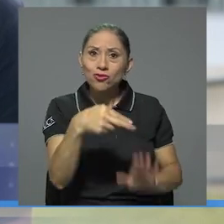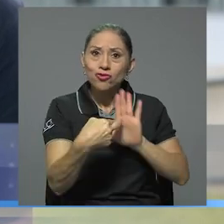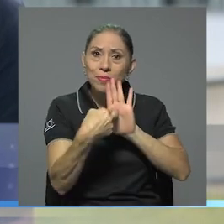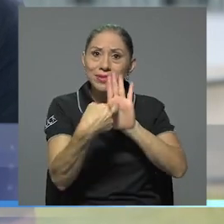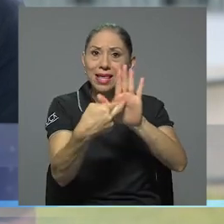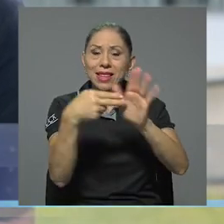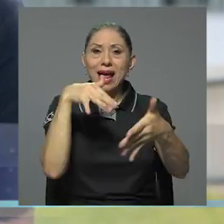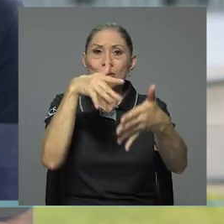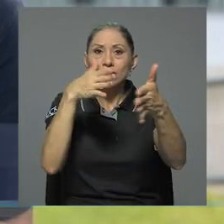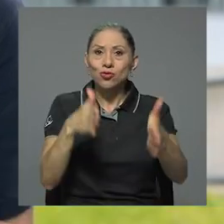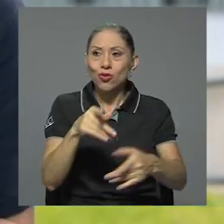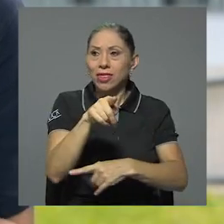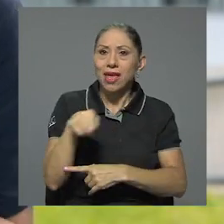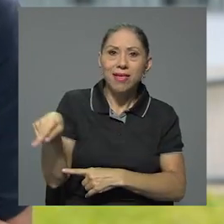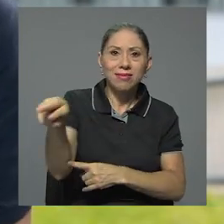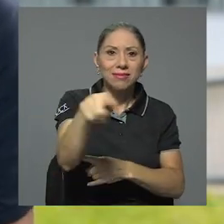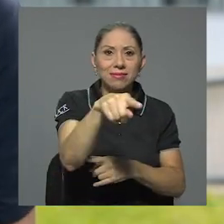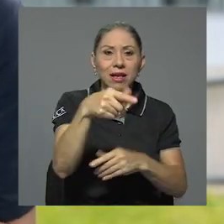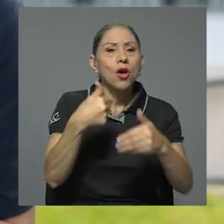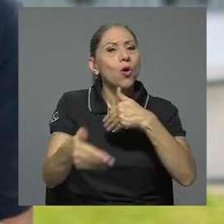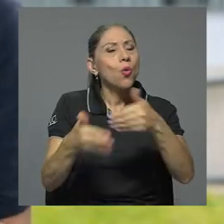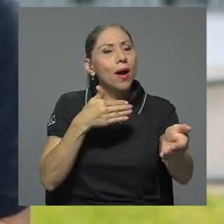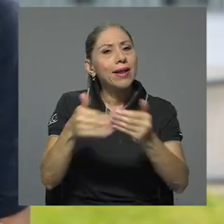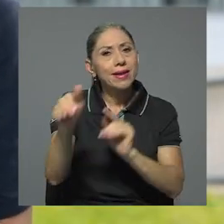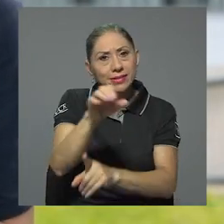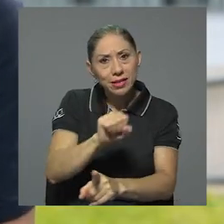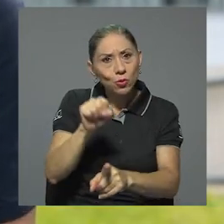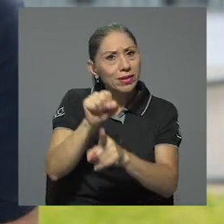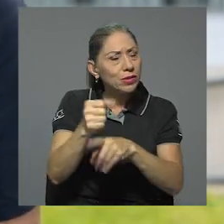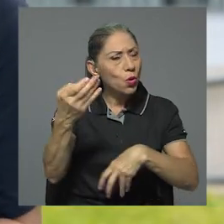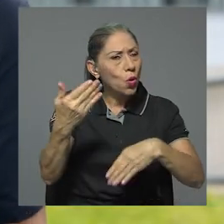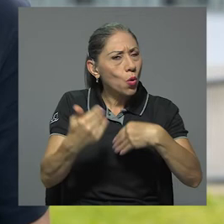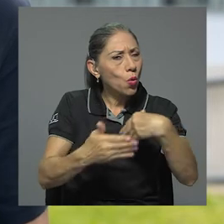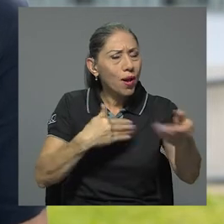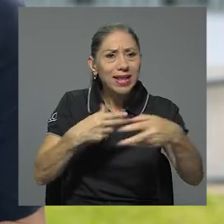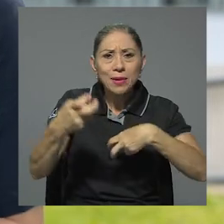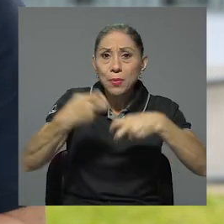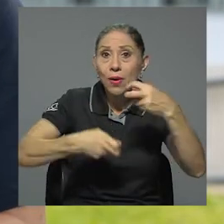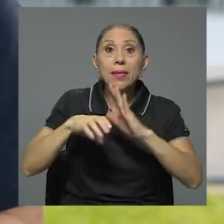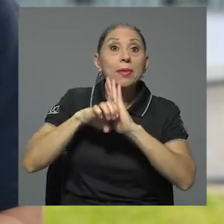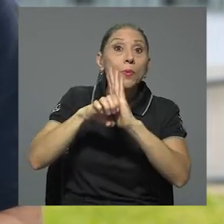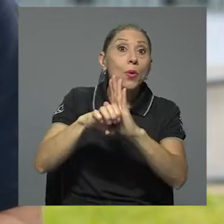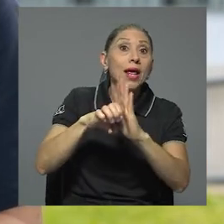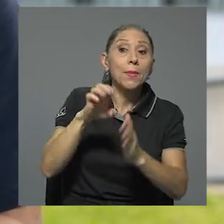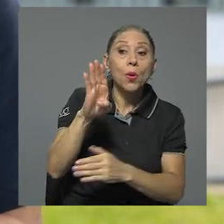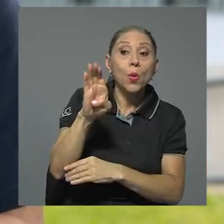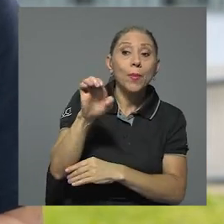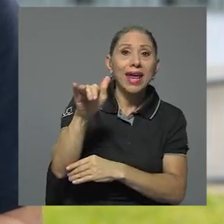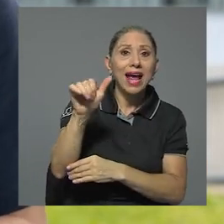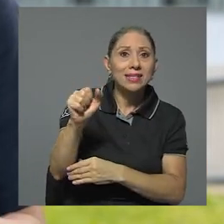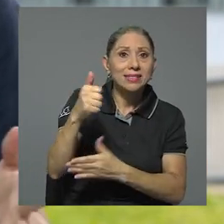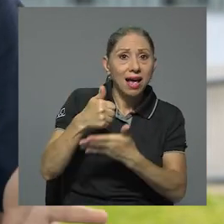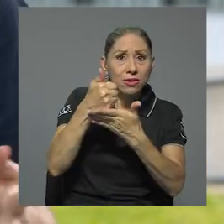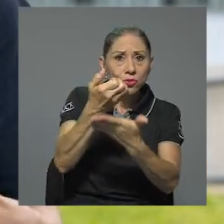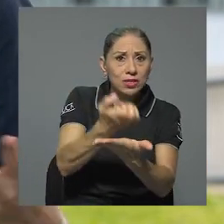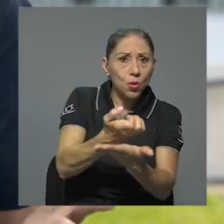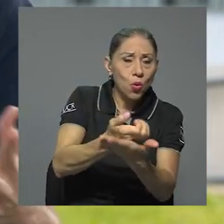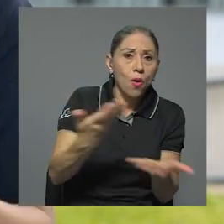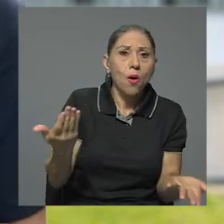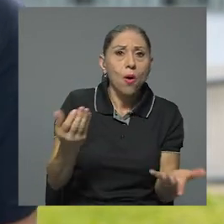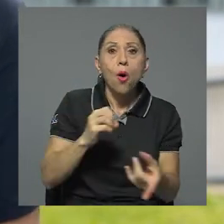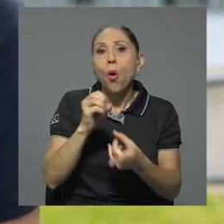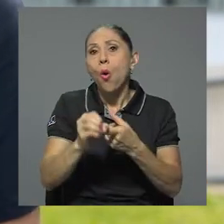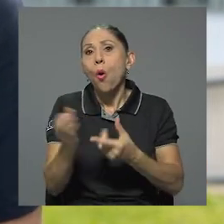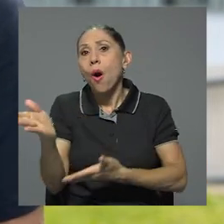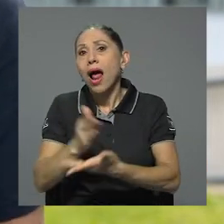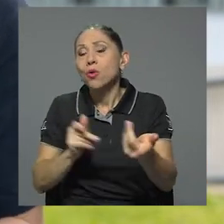estudiantil. Cualquier situación, cualquier problemática que nos afecte, desde becas, desde algún cambio en un, no